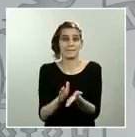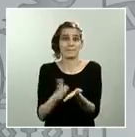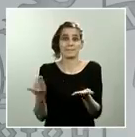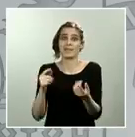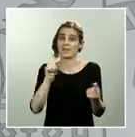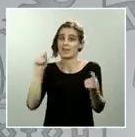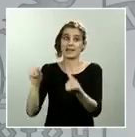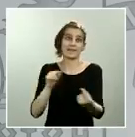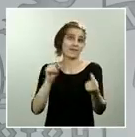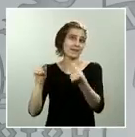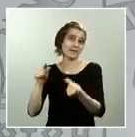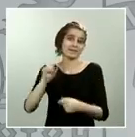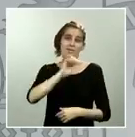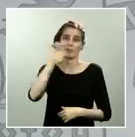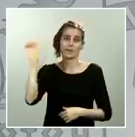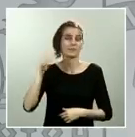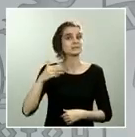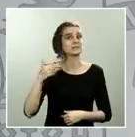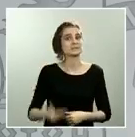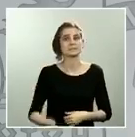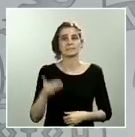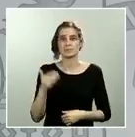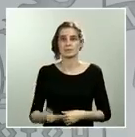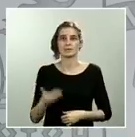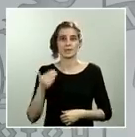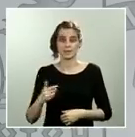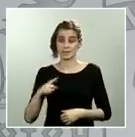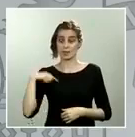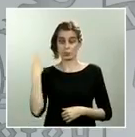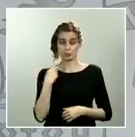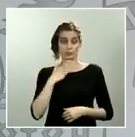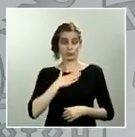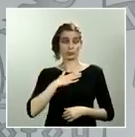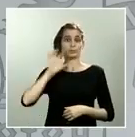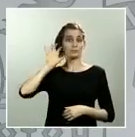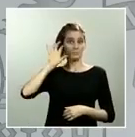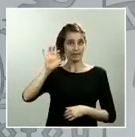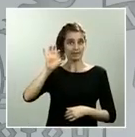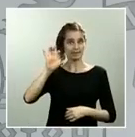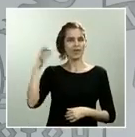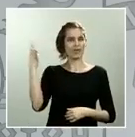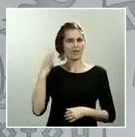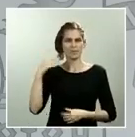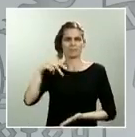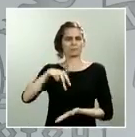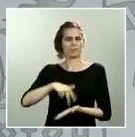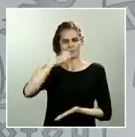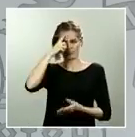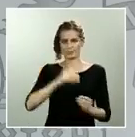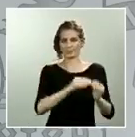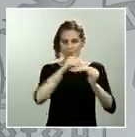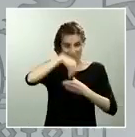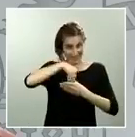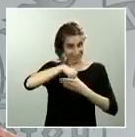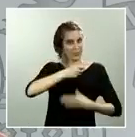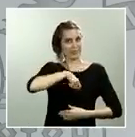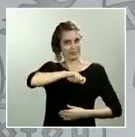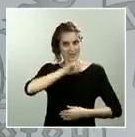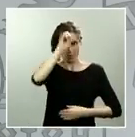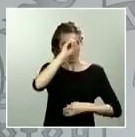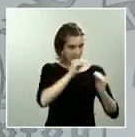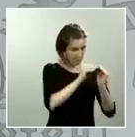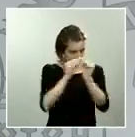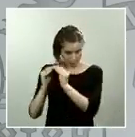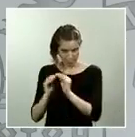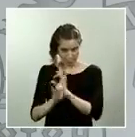importante que nosotros, como país, tuviéramos una posición unitaria porque eso nos permitiría ser mucho más fuertes. Y, en relación con el estado de